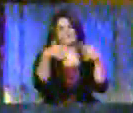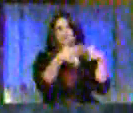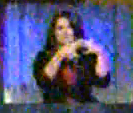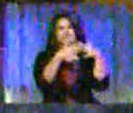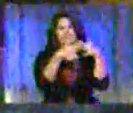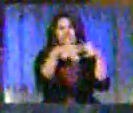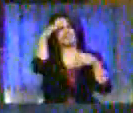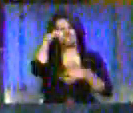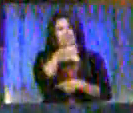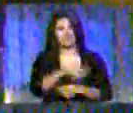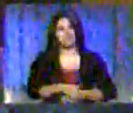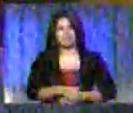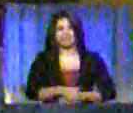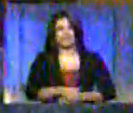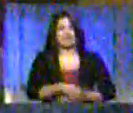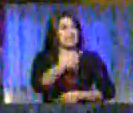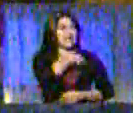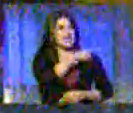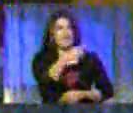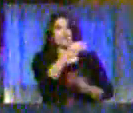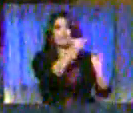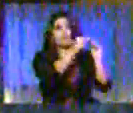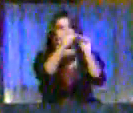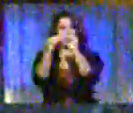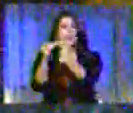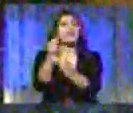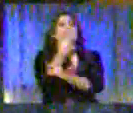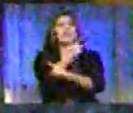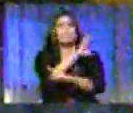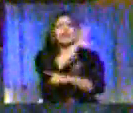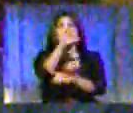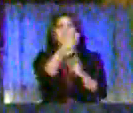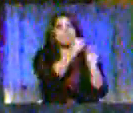la escuadra perfecto, la Triple Alianza.